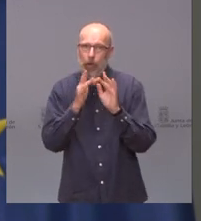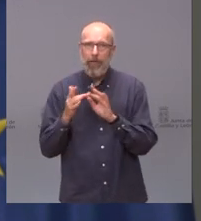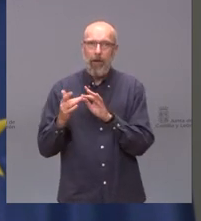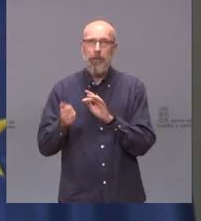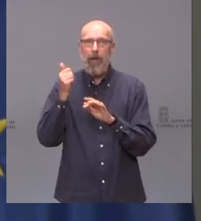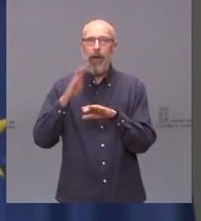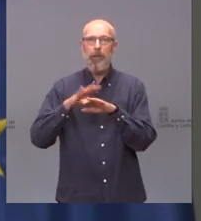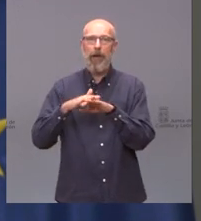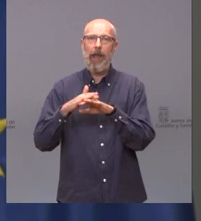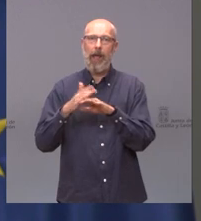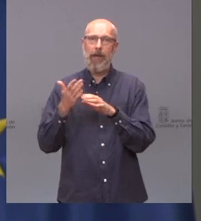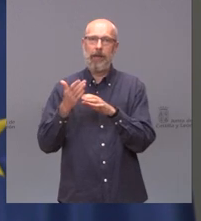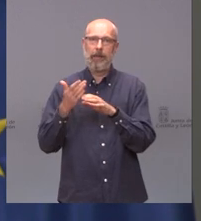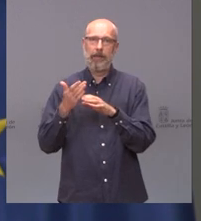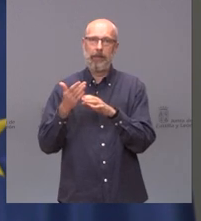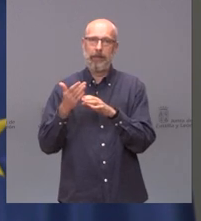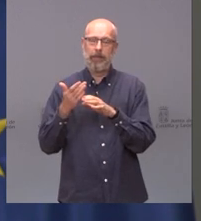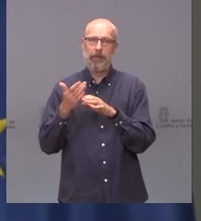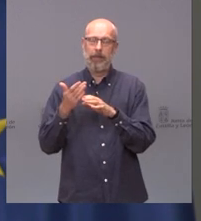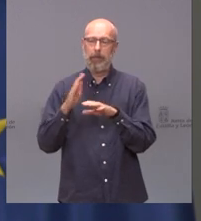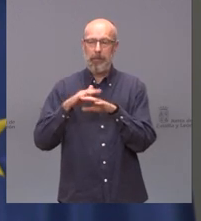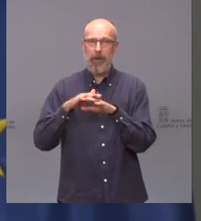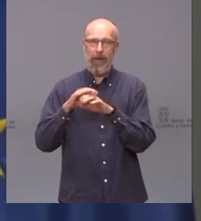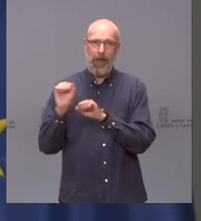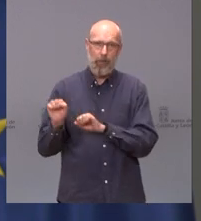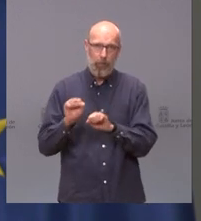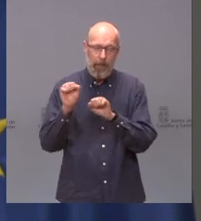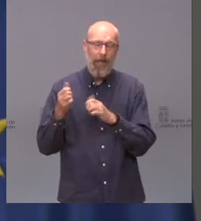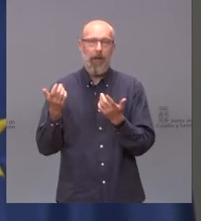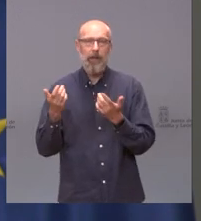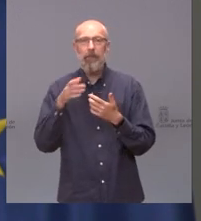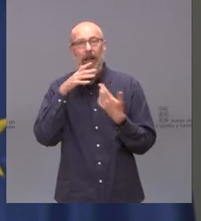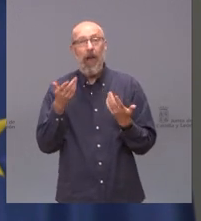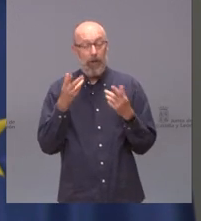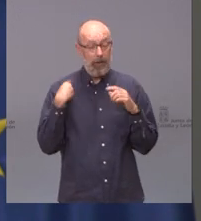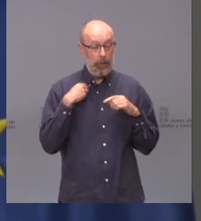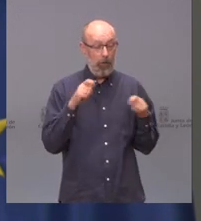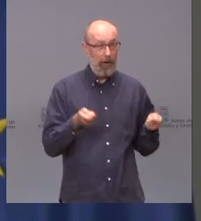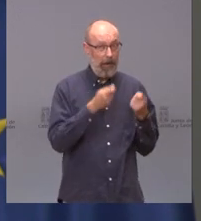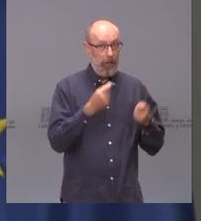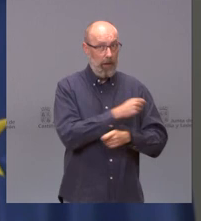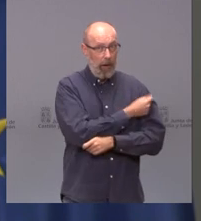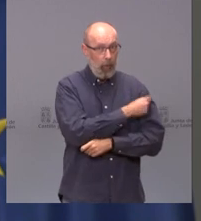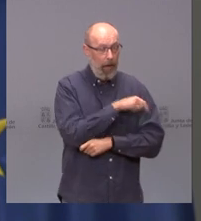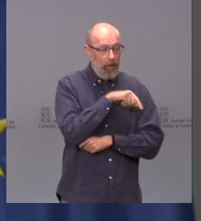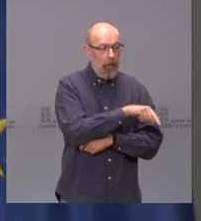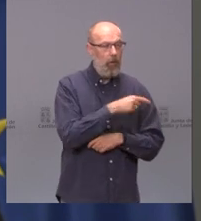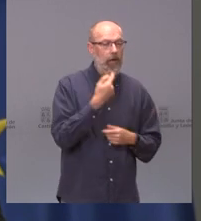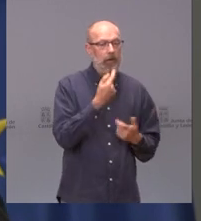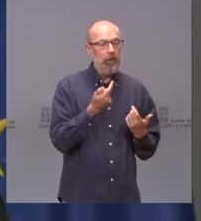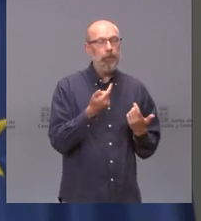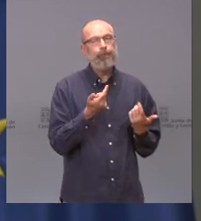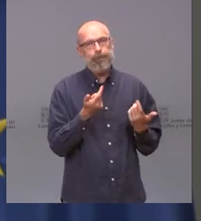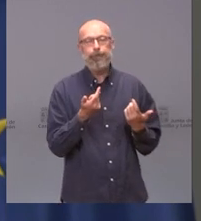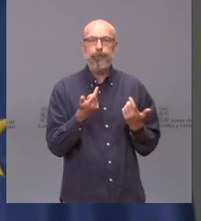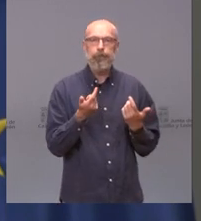para alcanzar un grado de inmunidad en este momento con la campaña de vacunación esto parece no parece muy razonable y